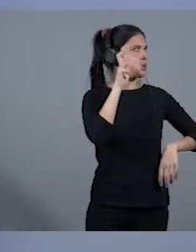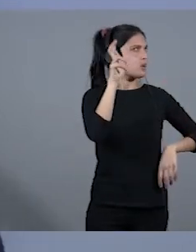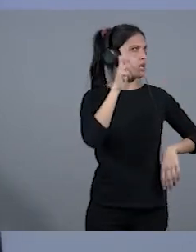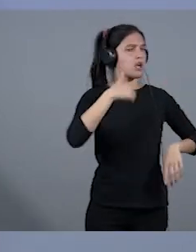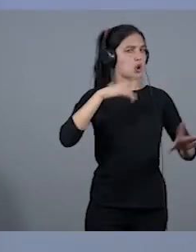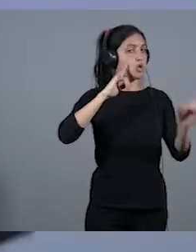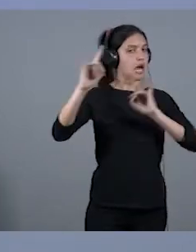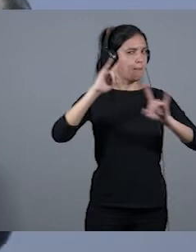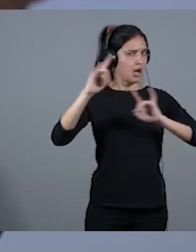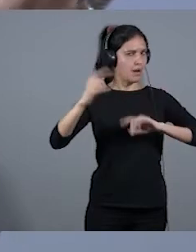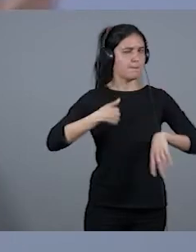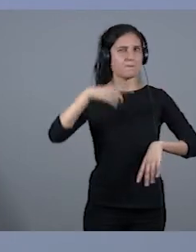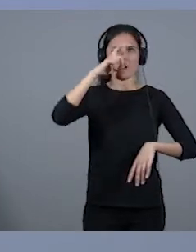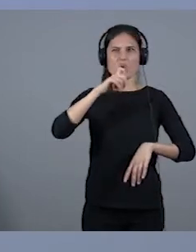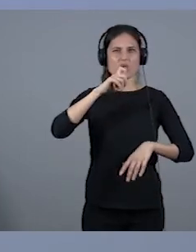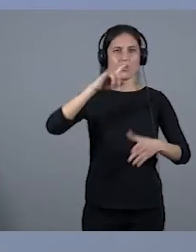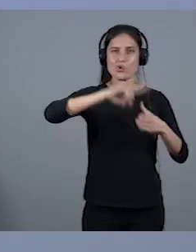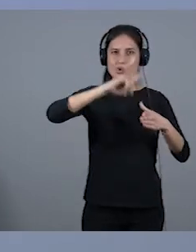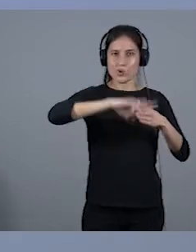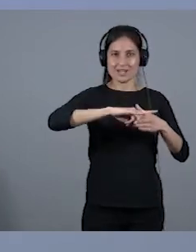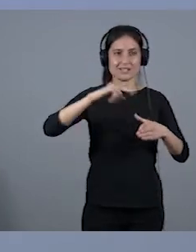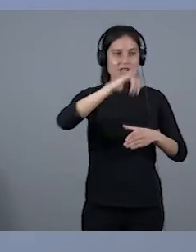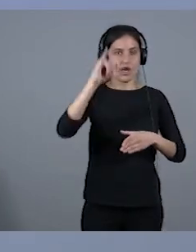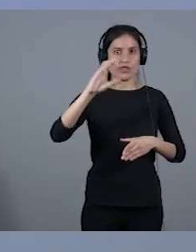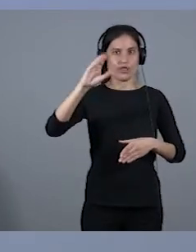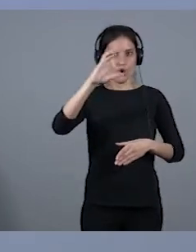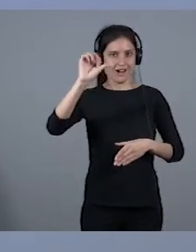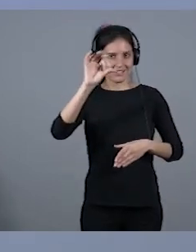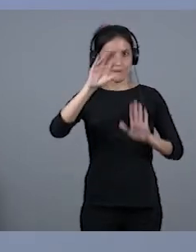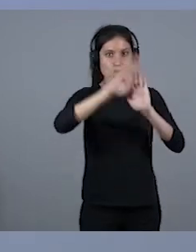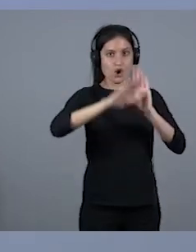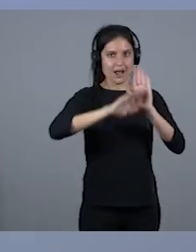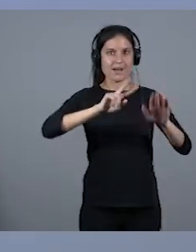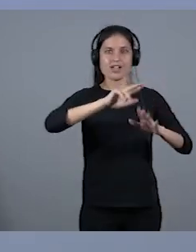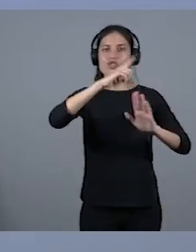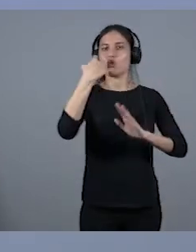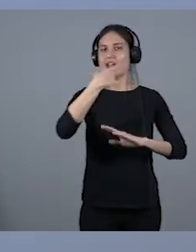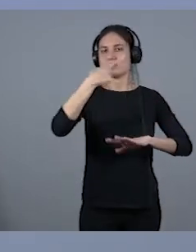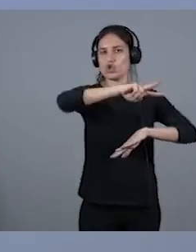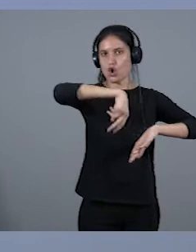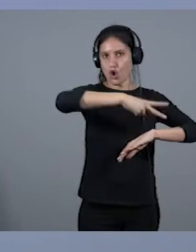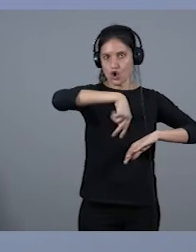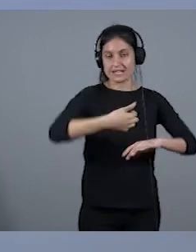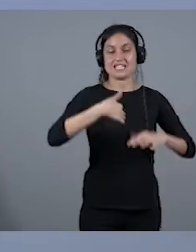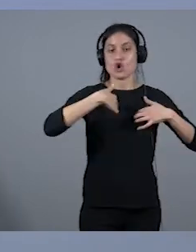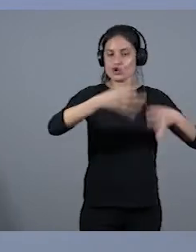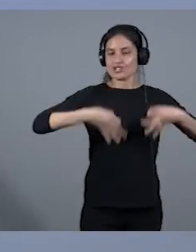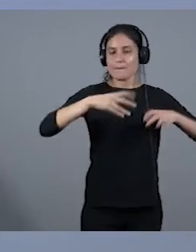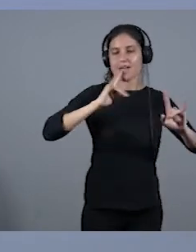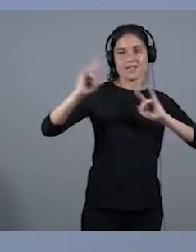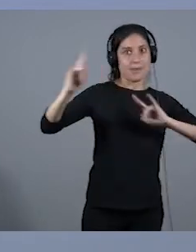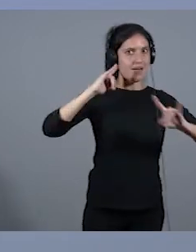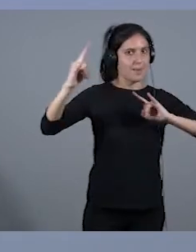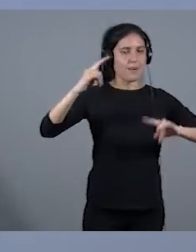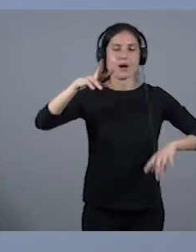lunes Swankar tenía dos horas de programa y los aficionados llamaban. Y yo siempre llamaba, tiraba ahí mi palique y hasta